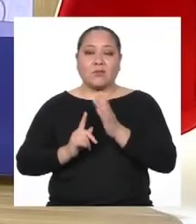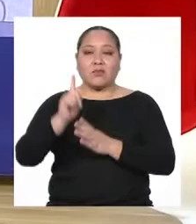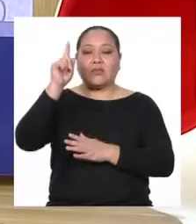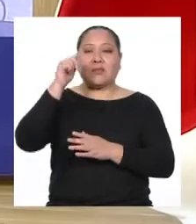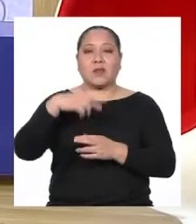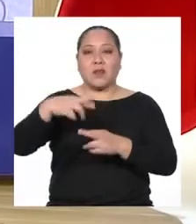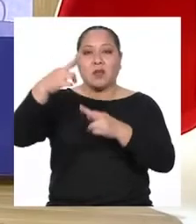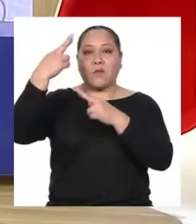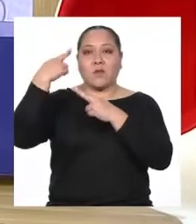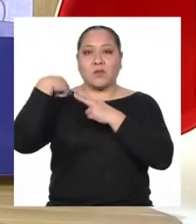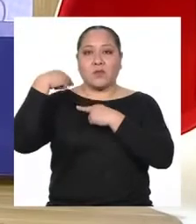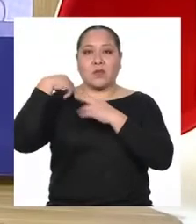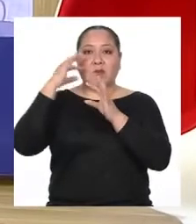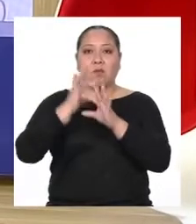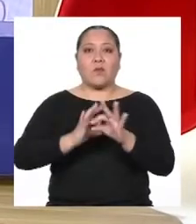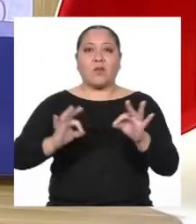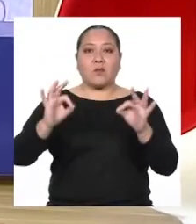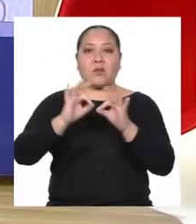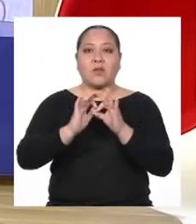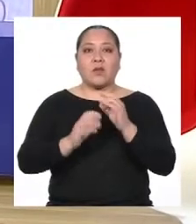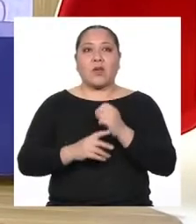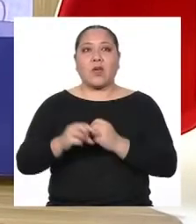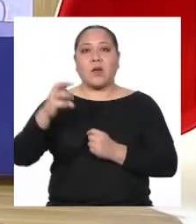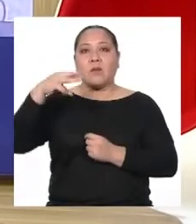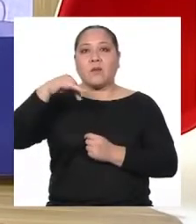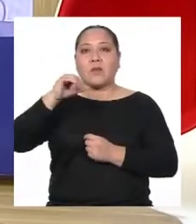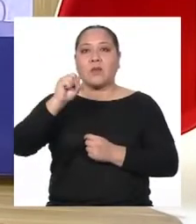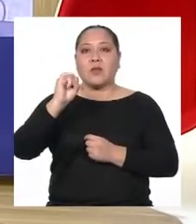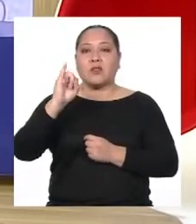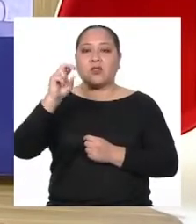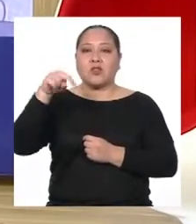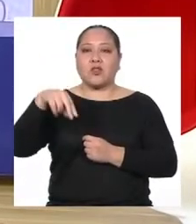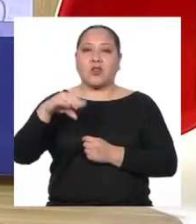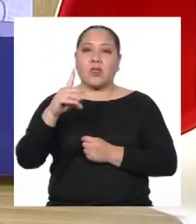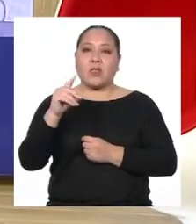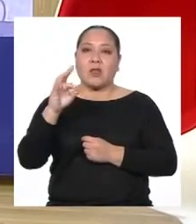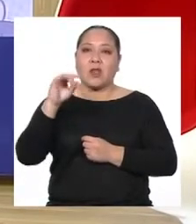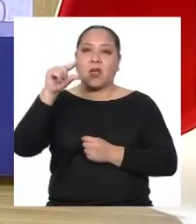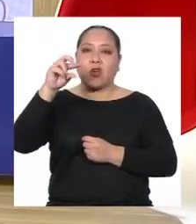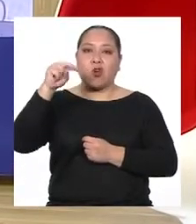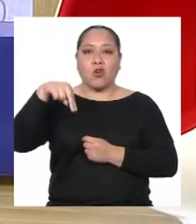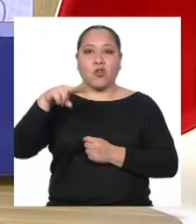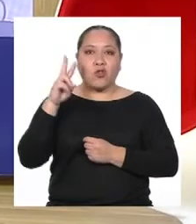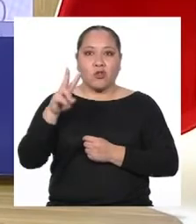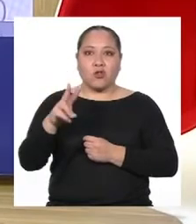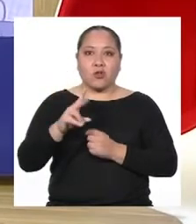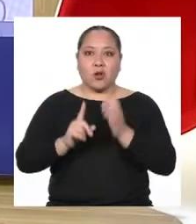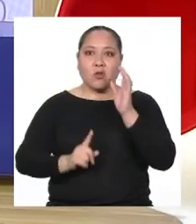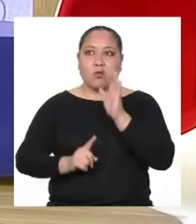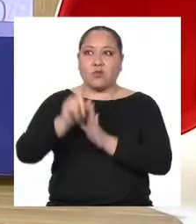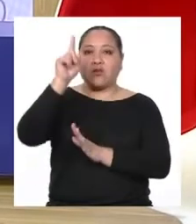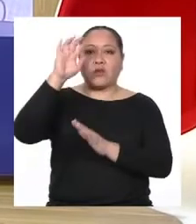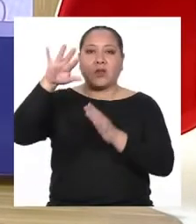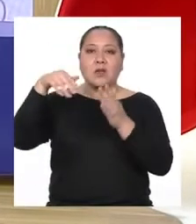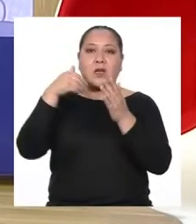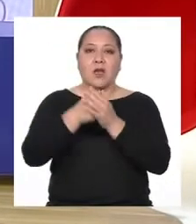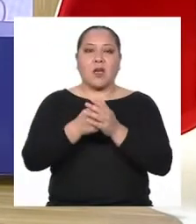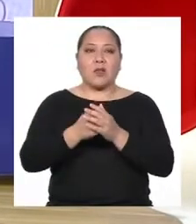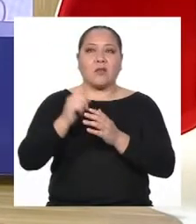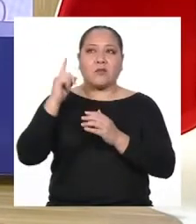importante función en la misión Dragón 2 El cohete tripulado que ha llegado al espacio